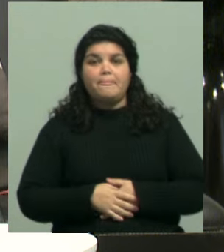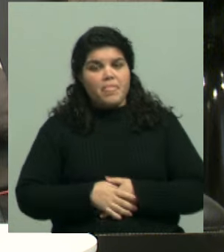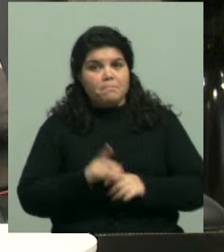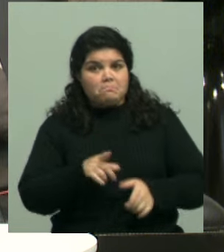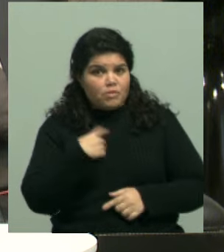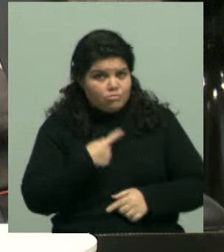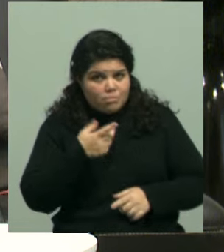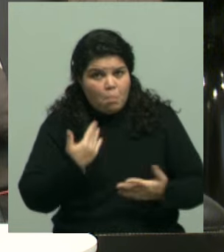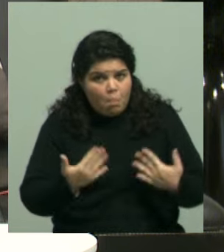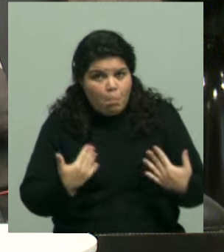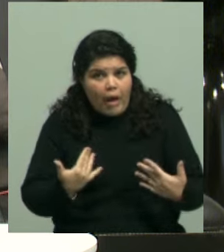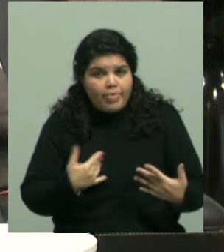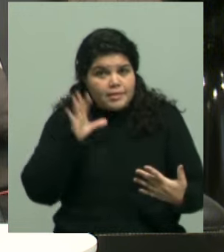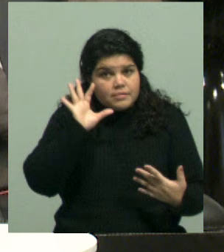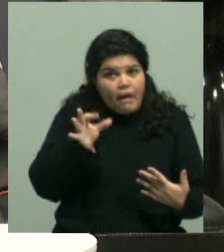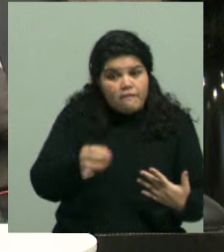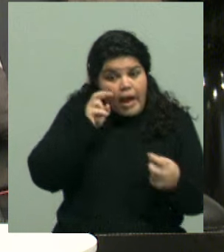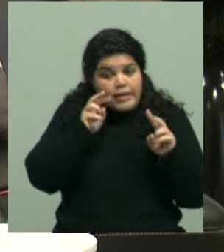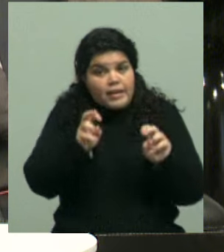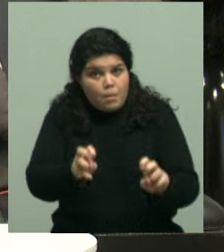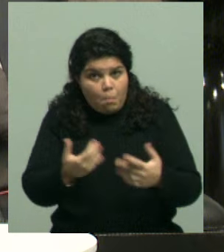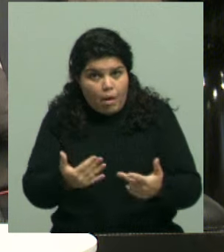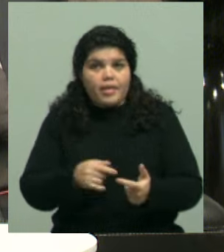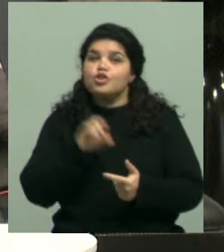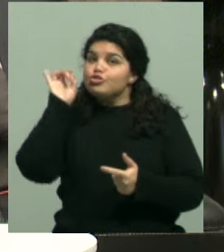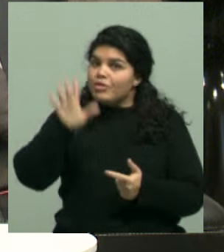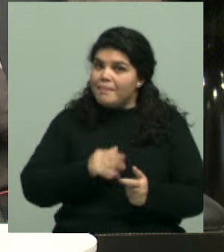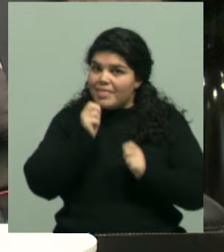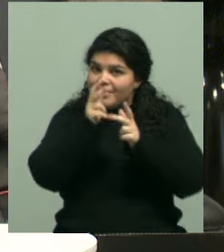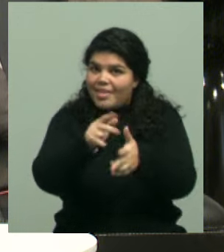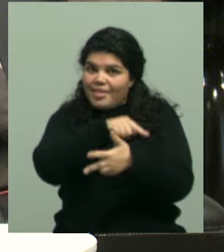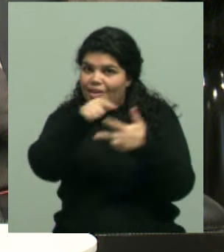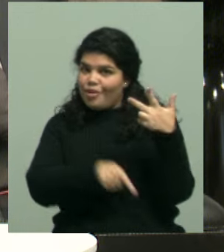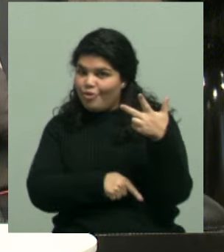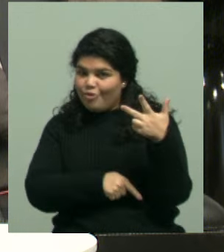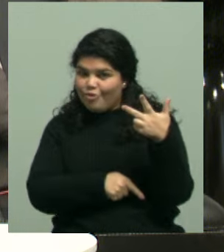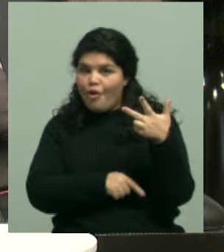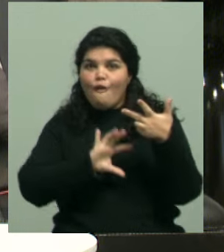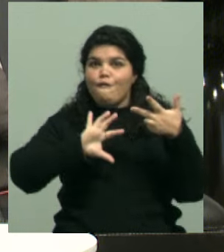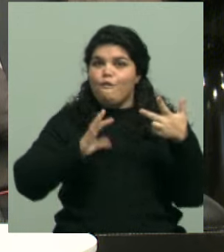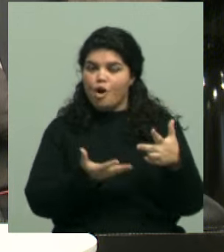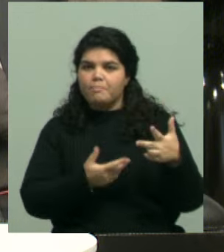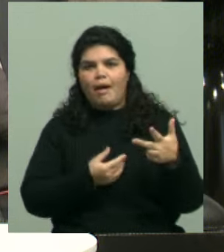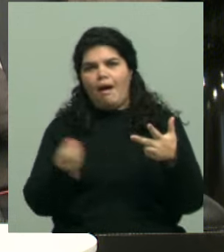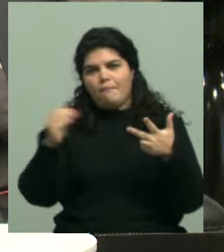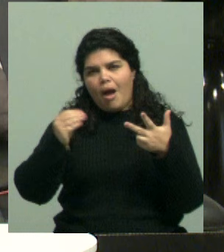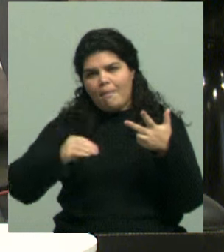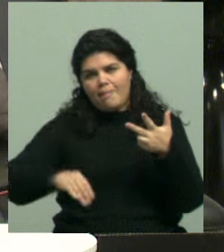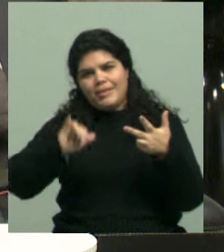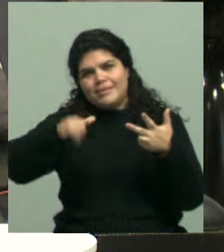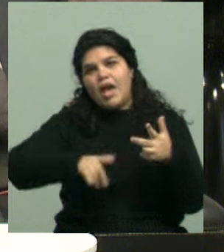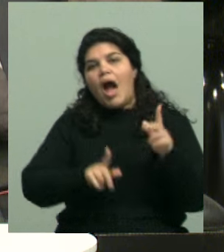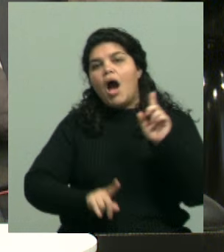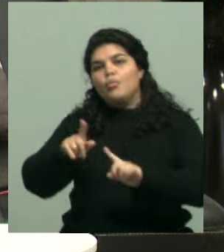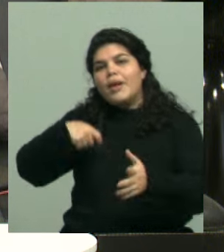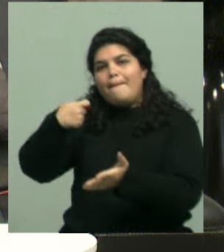fácilmente. Te voy a mencionar solamente tres herramientas. Pero obviamente que hay muchísimas más. Algunas son pagas, la